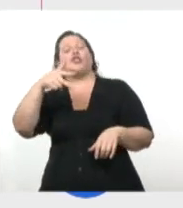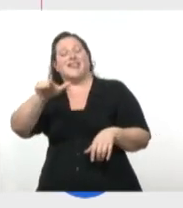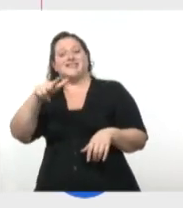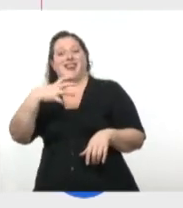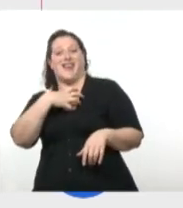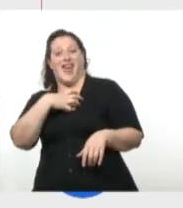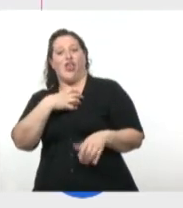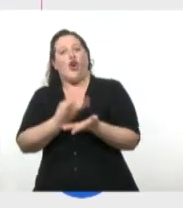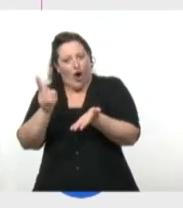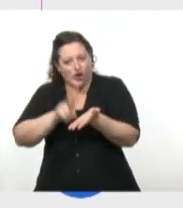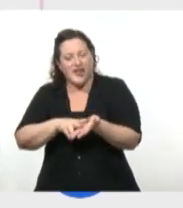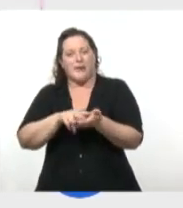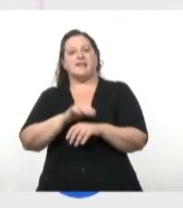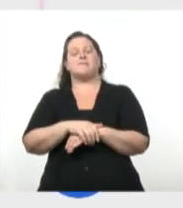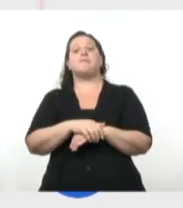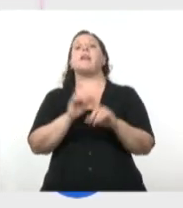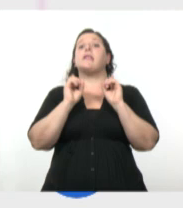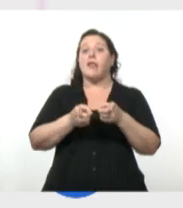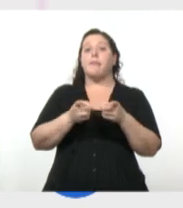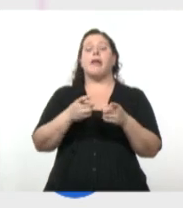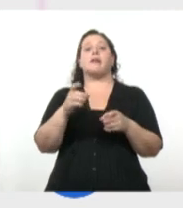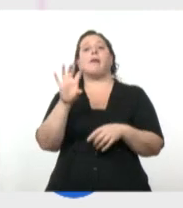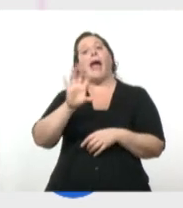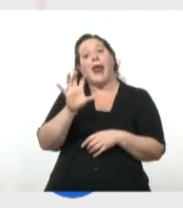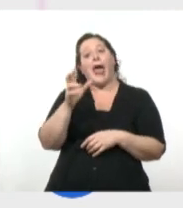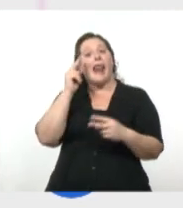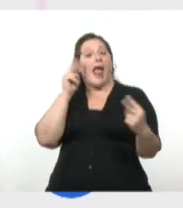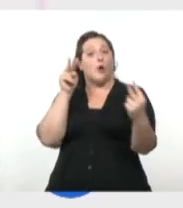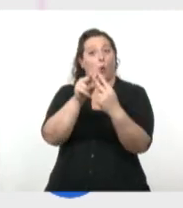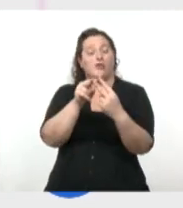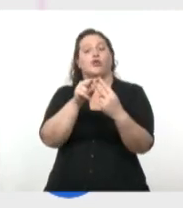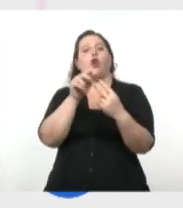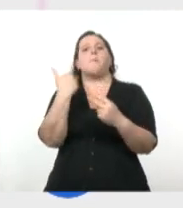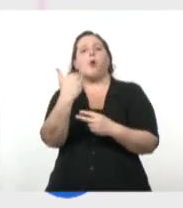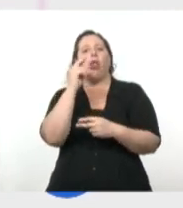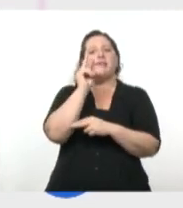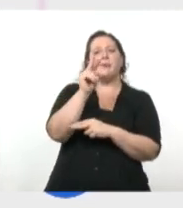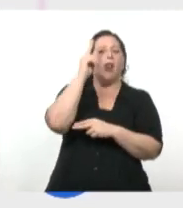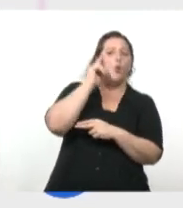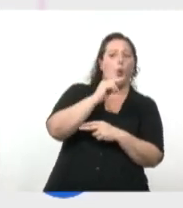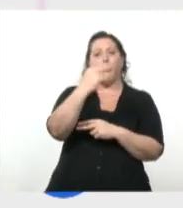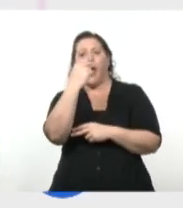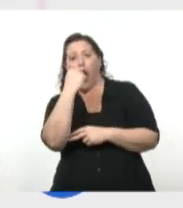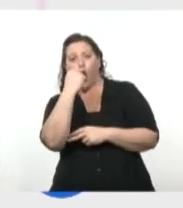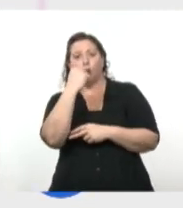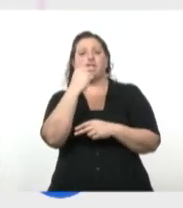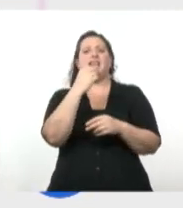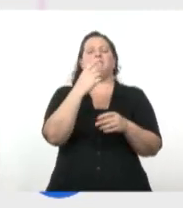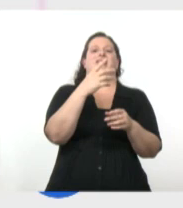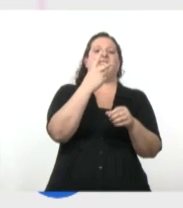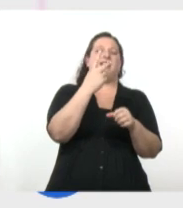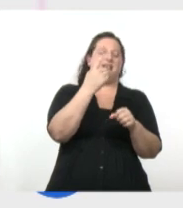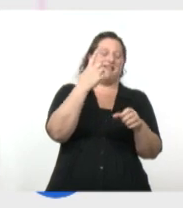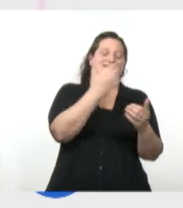Encuentro podés ver el contenido de sexto y séptimo o sexto y primer año de 9 a 11, las materias del ciclo básico del